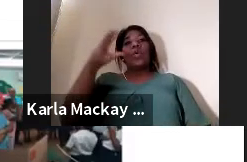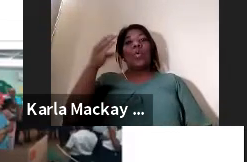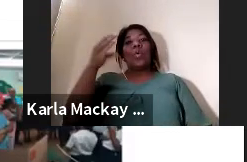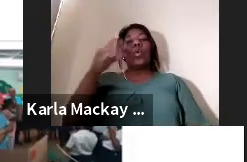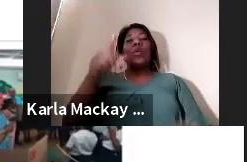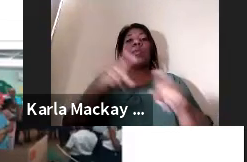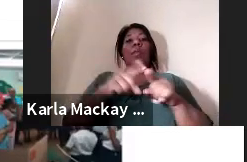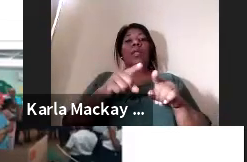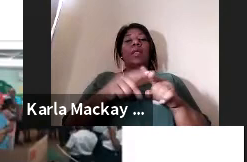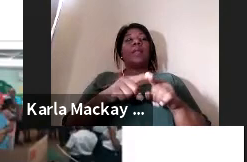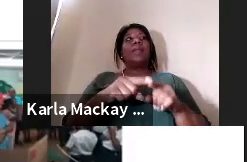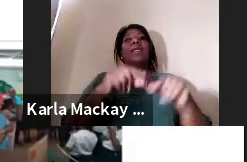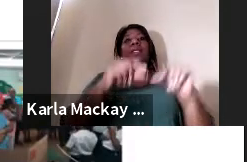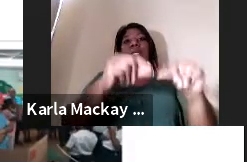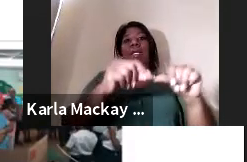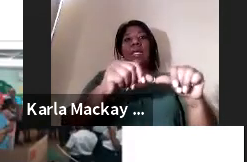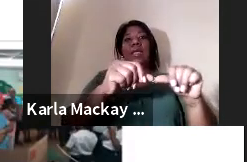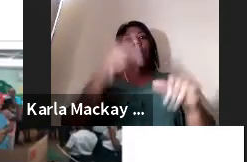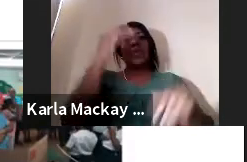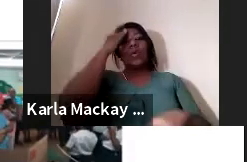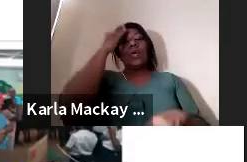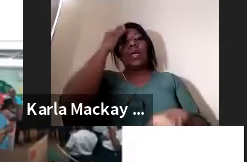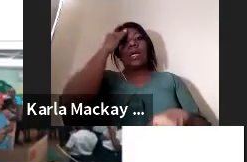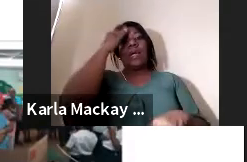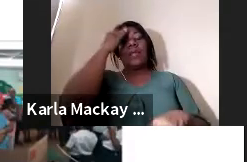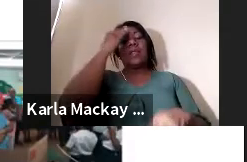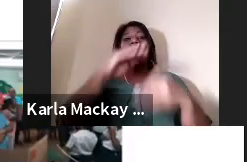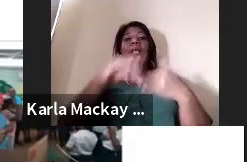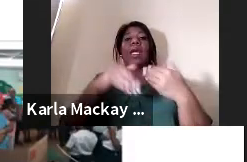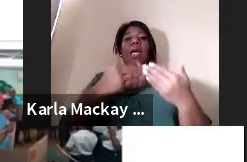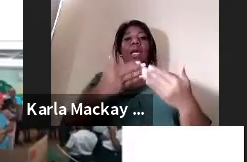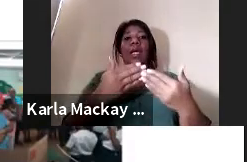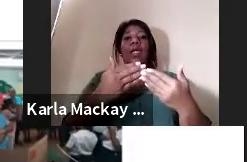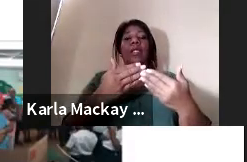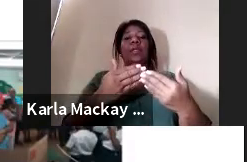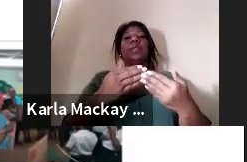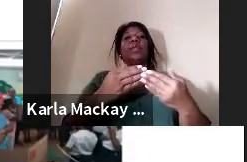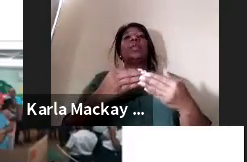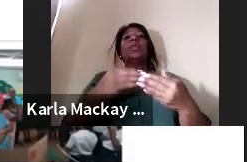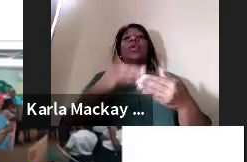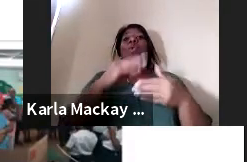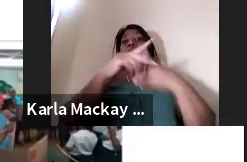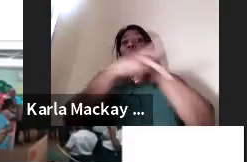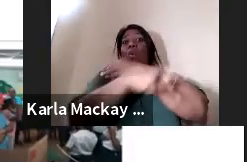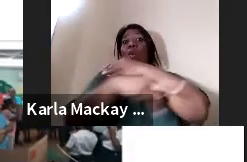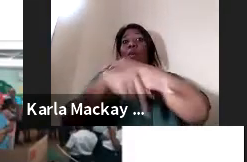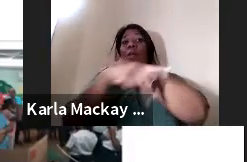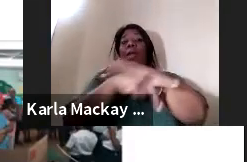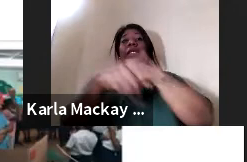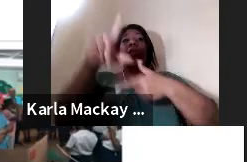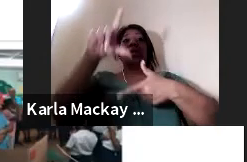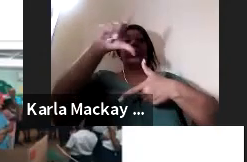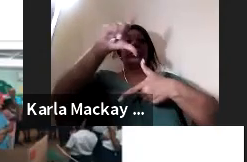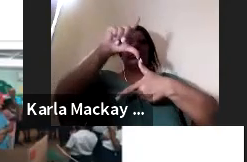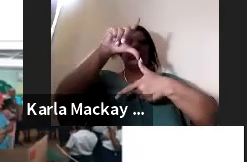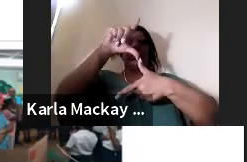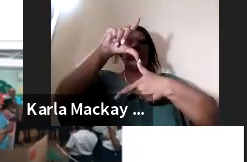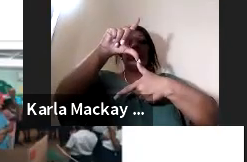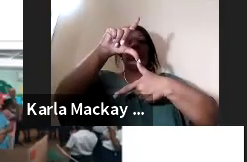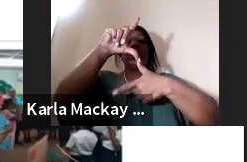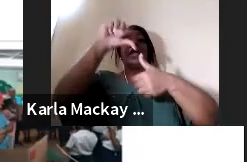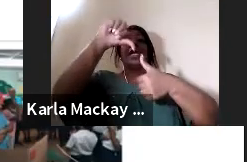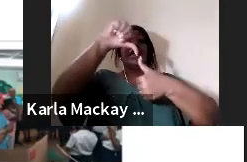con las capacitaciones también invitamos a todas las regiones de Centroamérica los países hermanos que quieran también